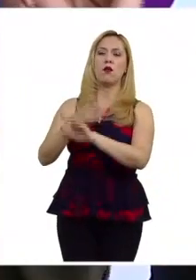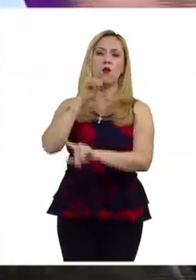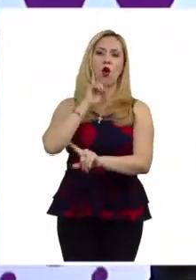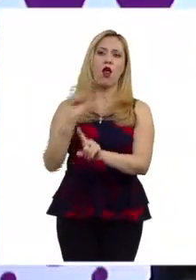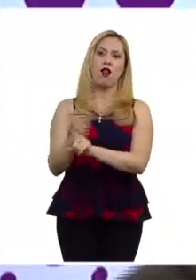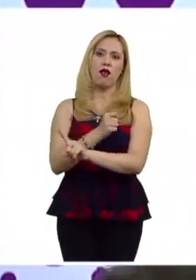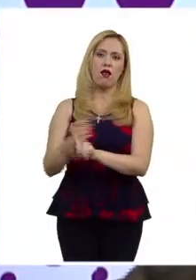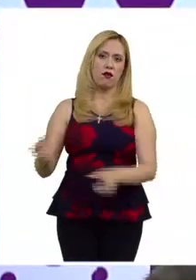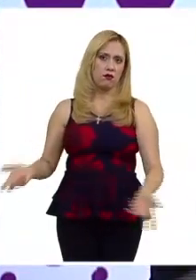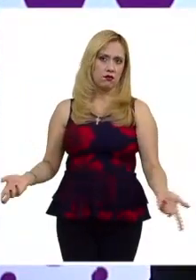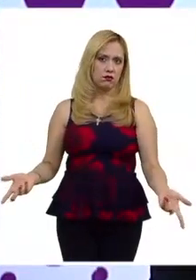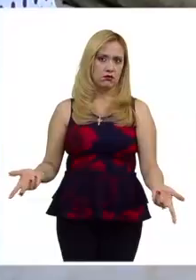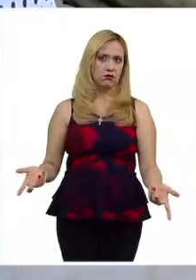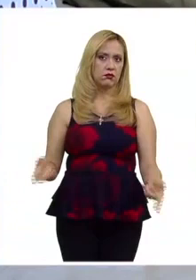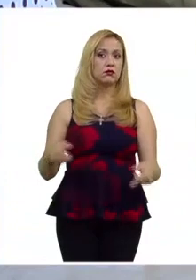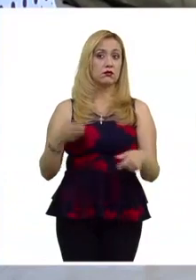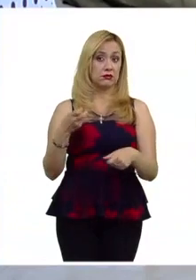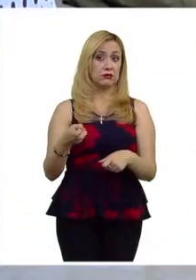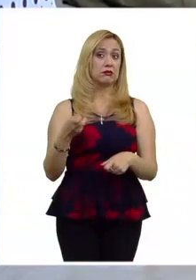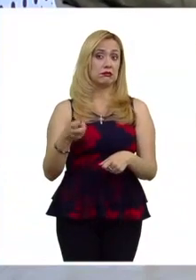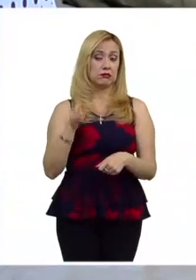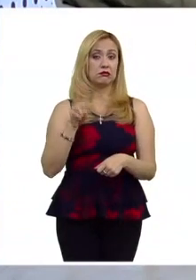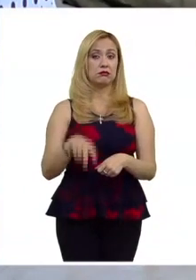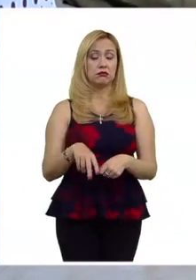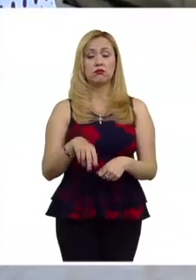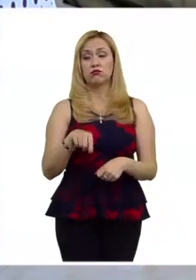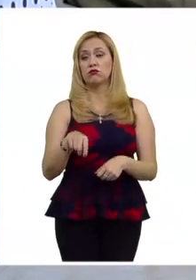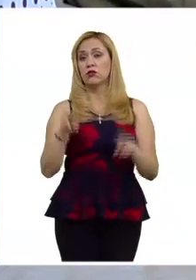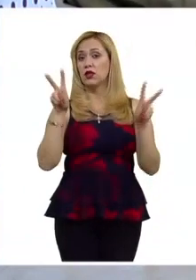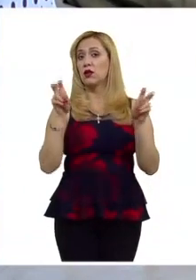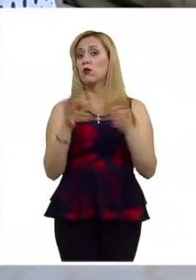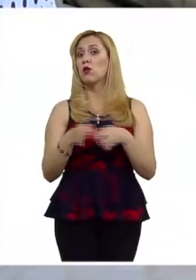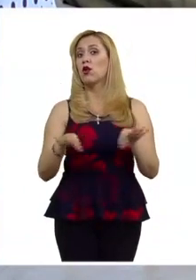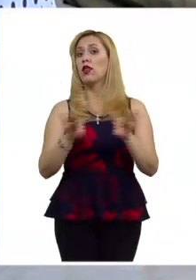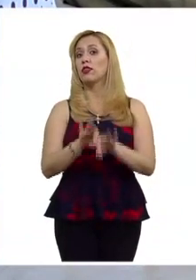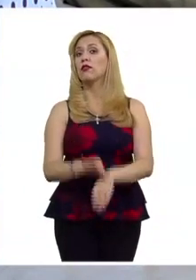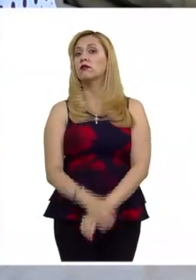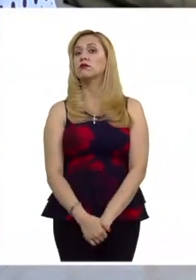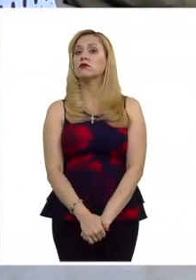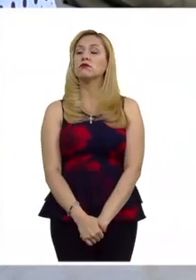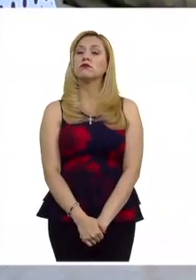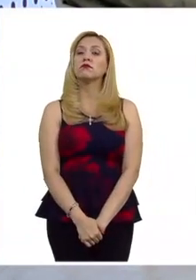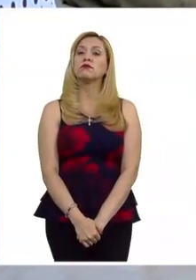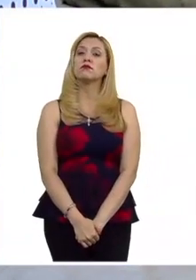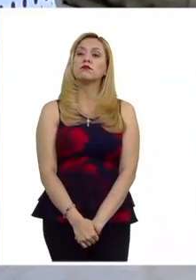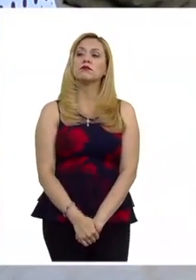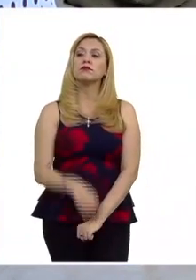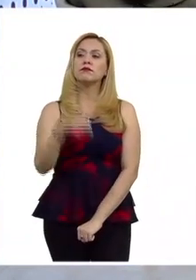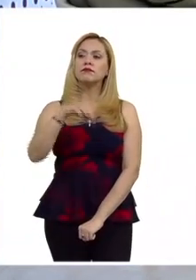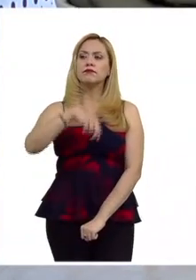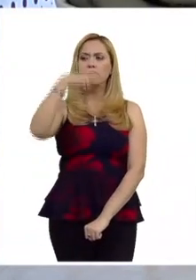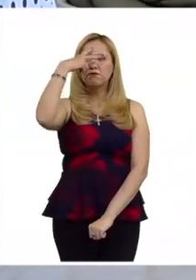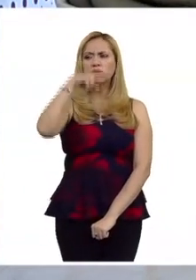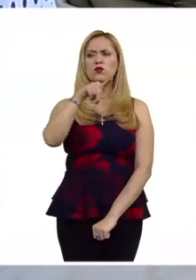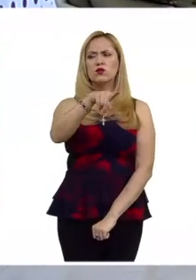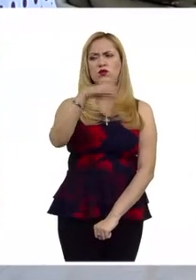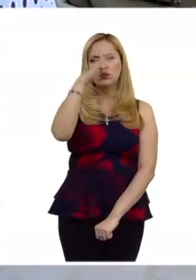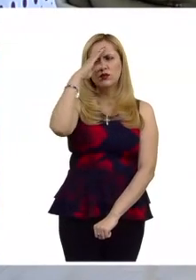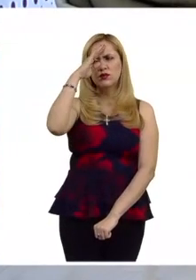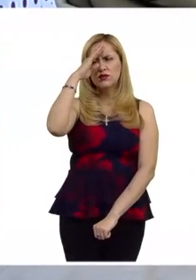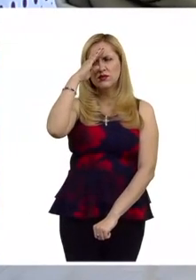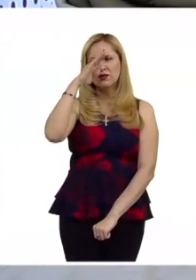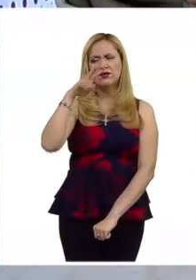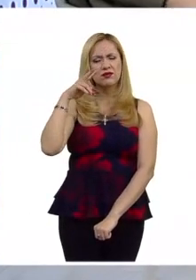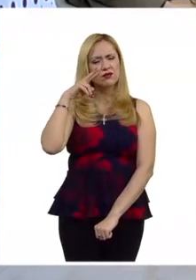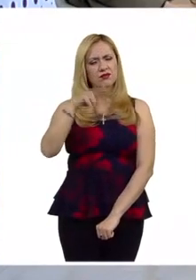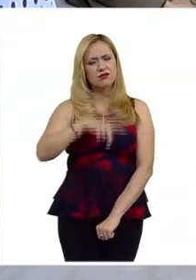creo que va a ser un tema muy importante en nuestro país que se tiene que discutir claro desde México cuál sería tu reflexión María sobre